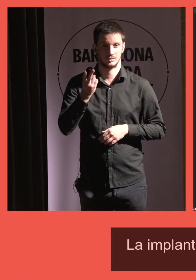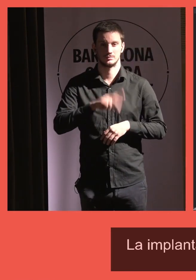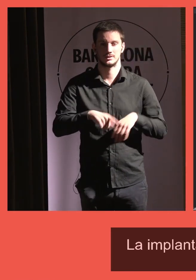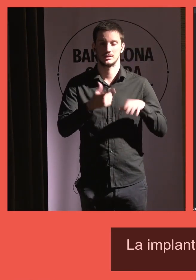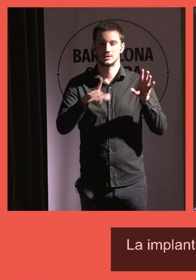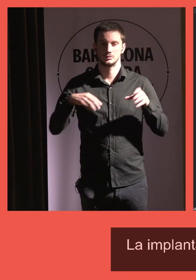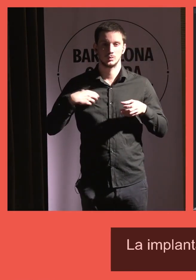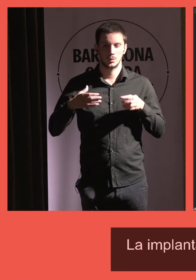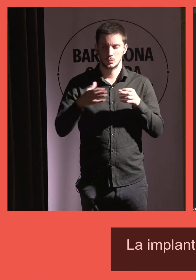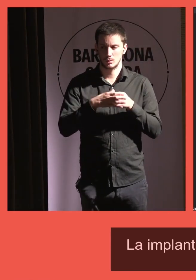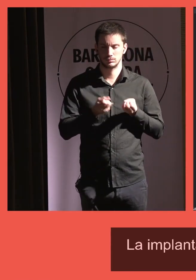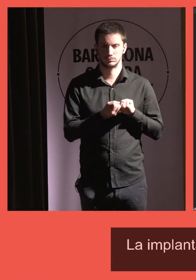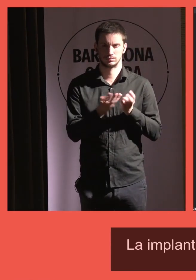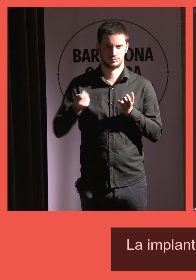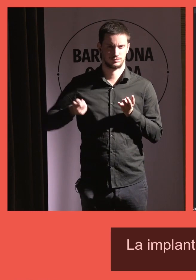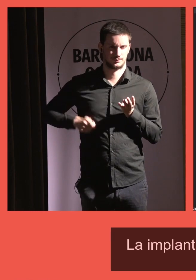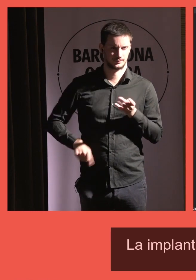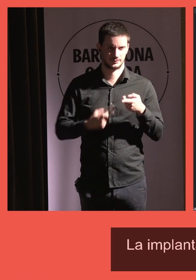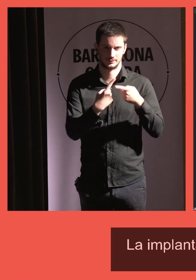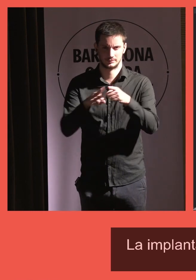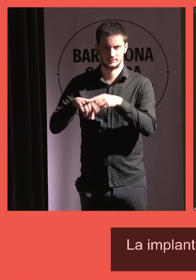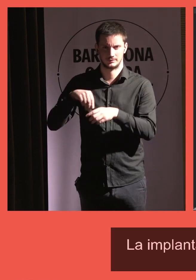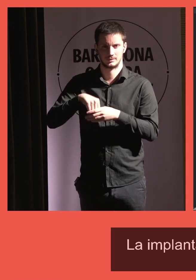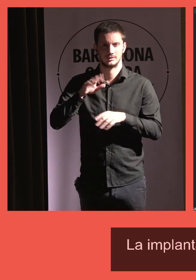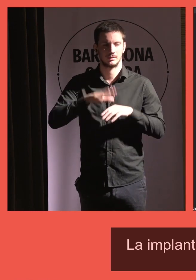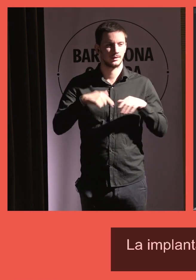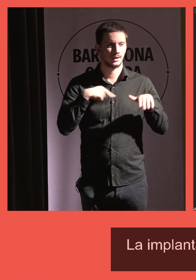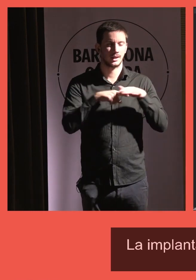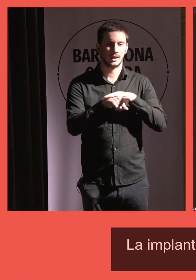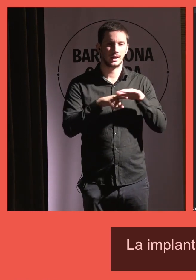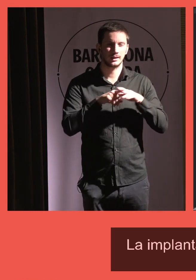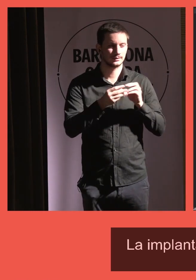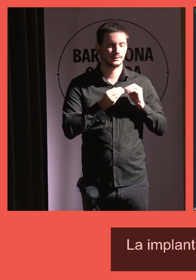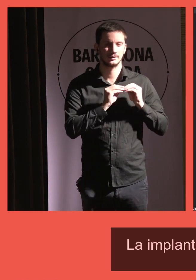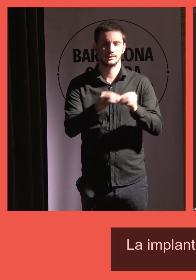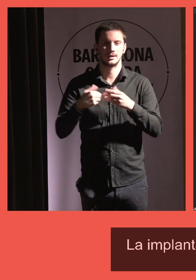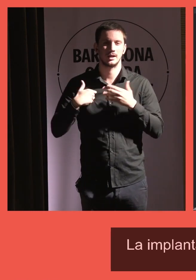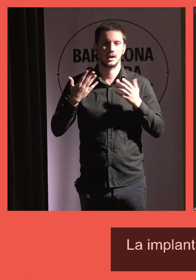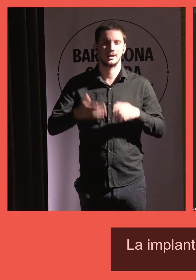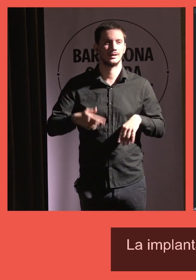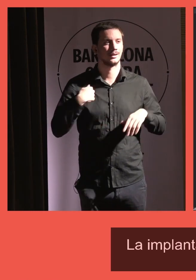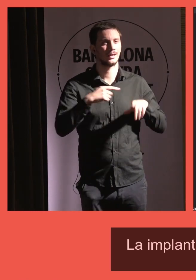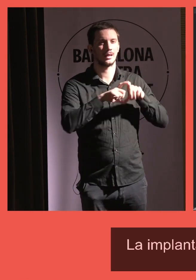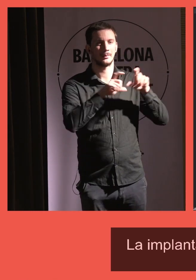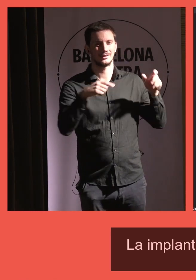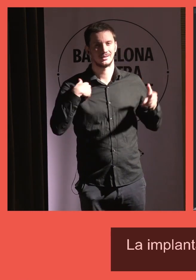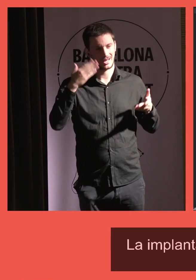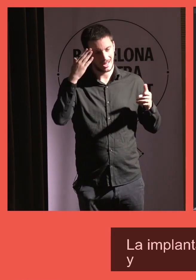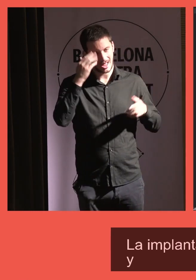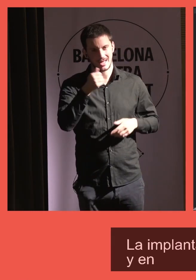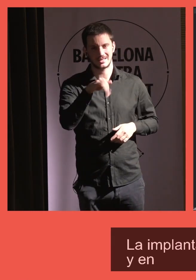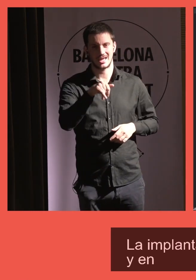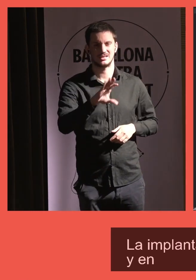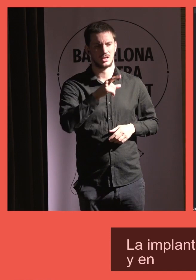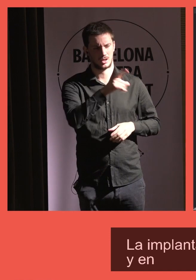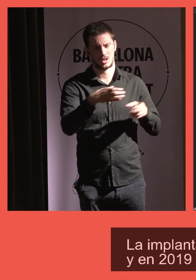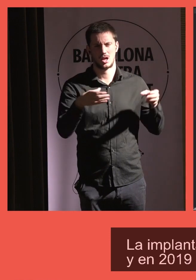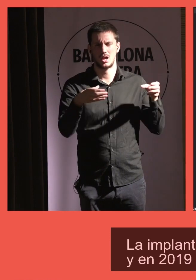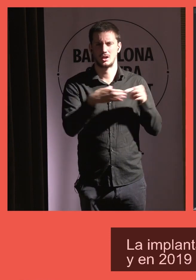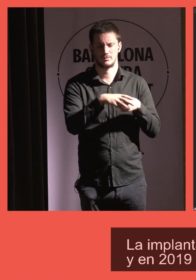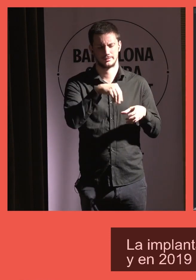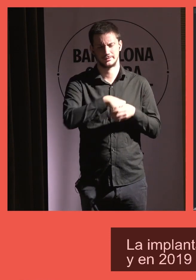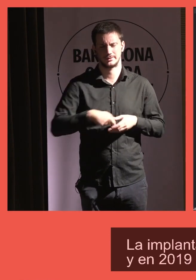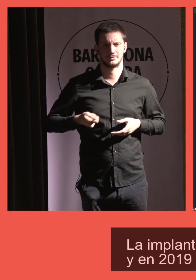interdisciplinar, y en el año 2019 licitamos la gestión del servicio y lo lleva en estos momentos la empresa Atencia, que como digo tiene un equipazo de